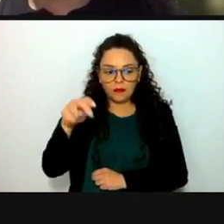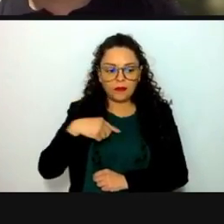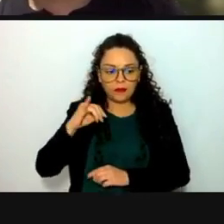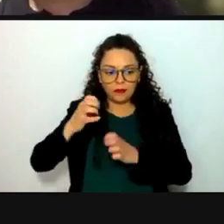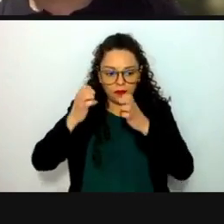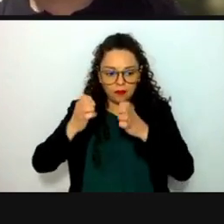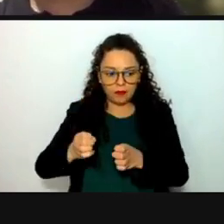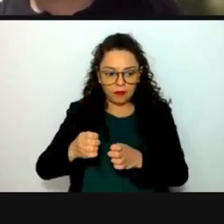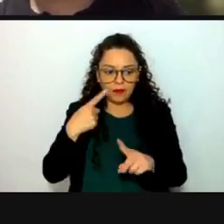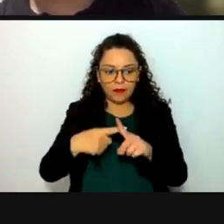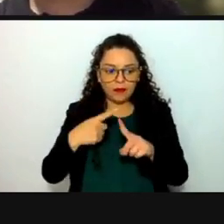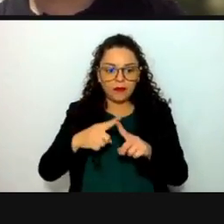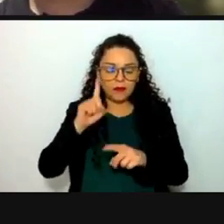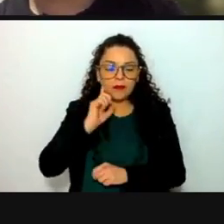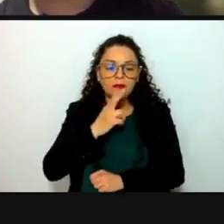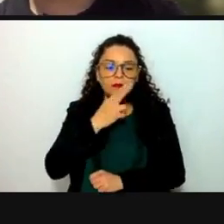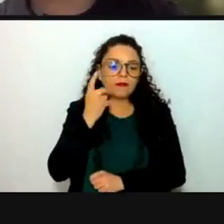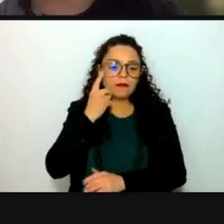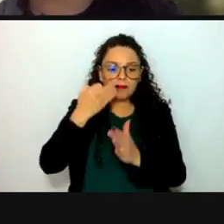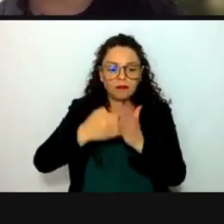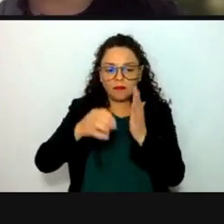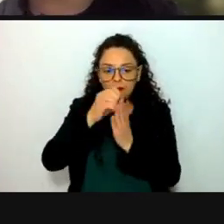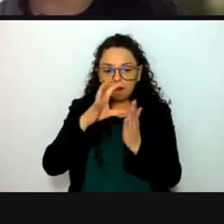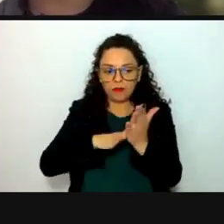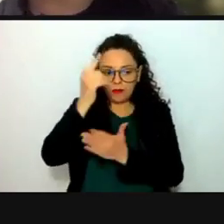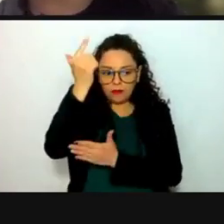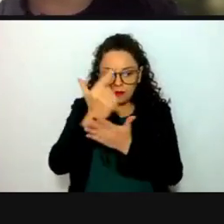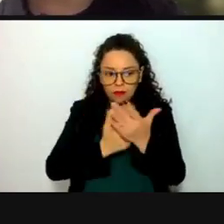alguna o algún diputado de pasar lista de asistencia.